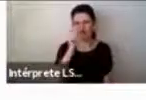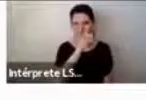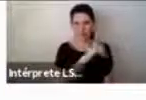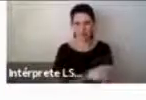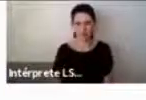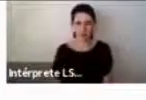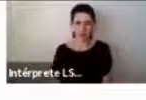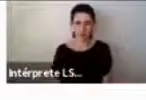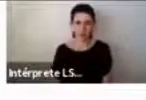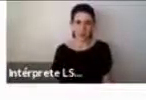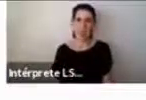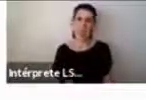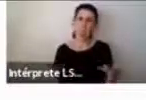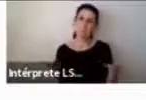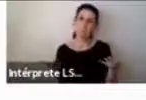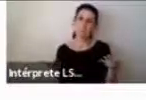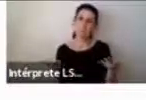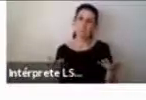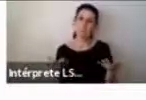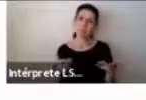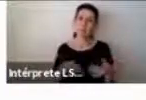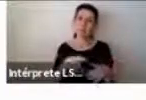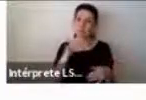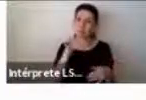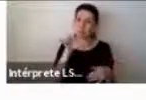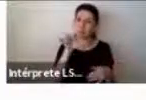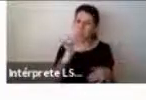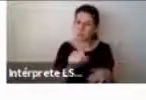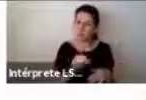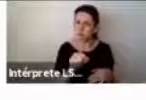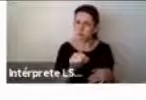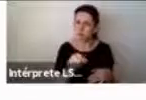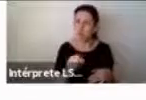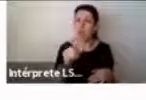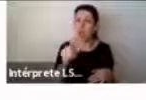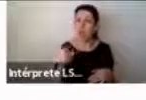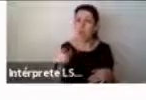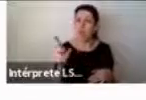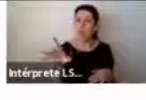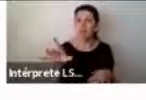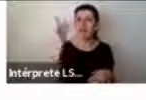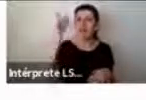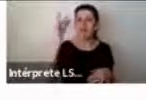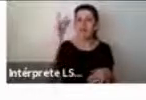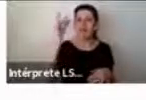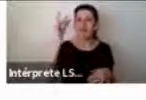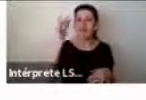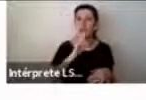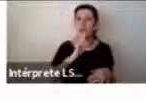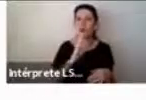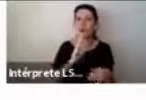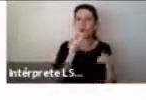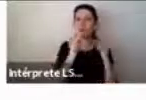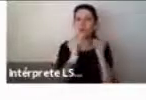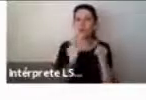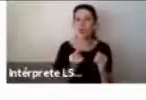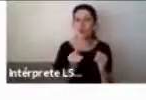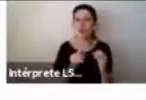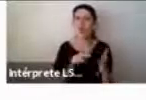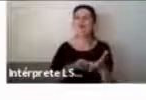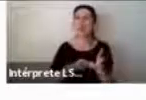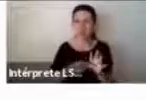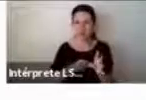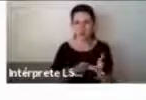Entonces lo que identificamos acá, la verdad, fue que tenemos un problema en la forma en que comunicamos los resultados. Desde las personas que son